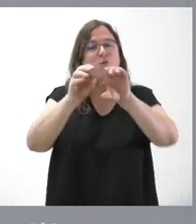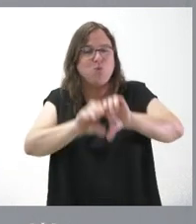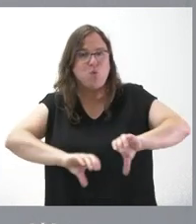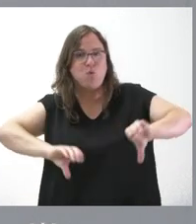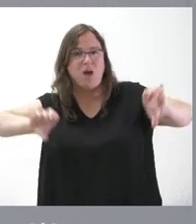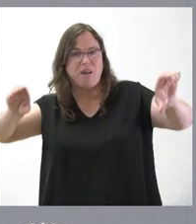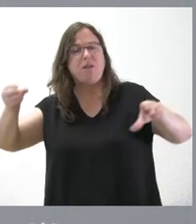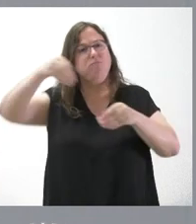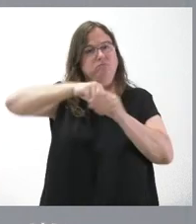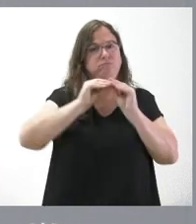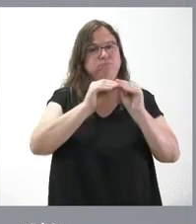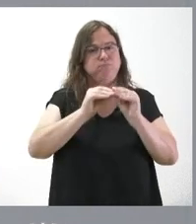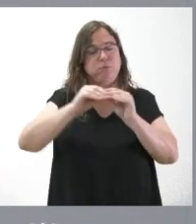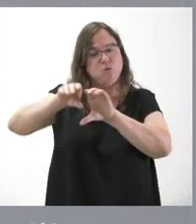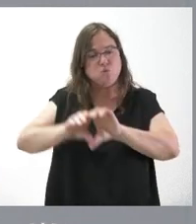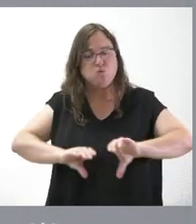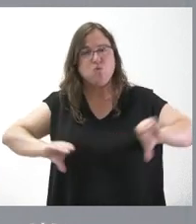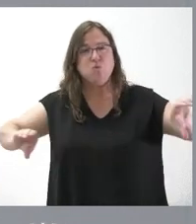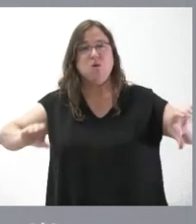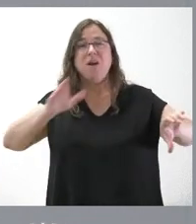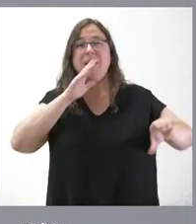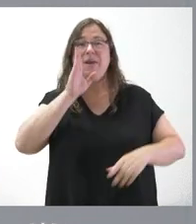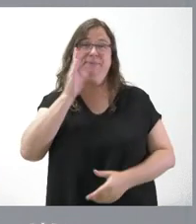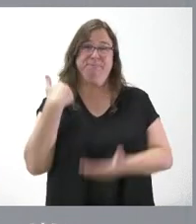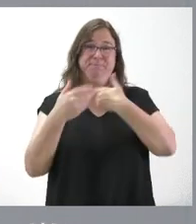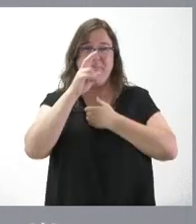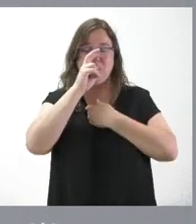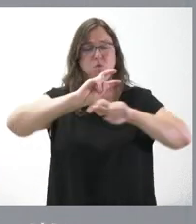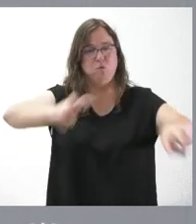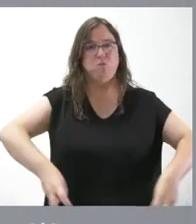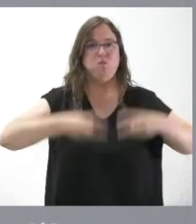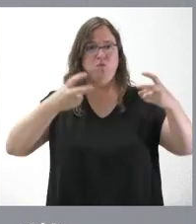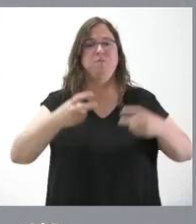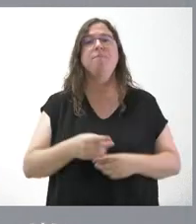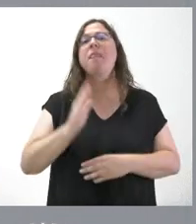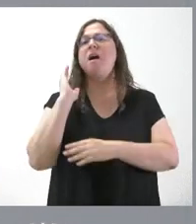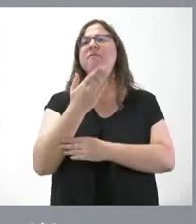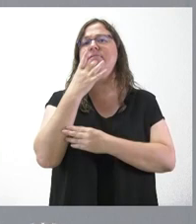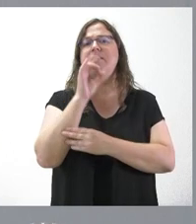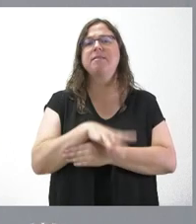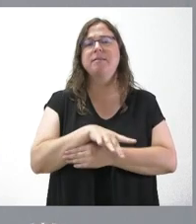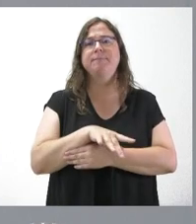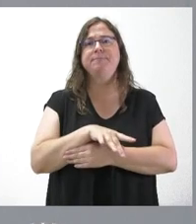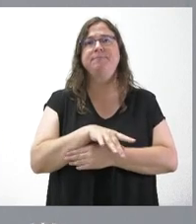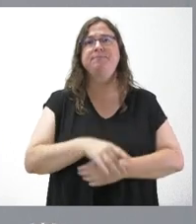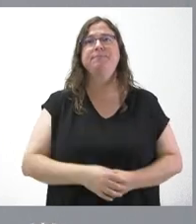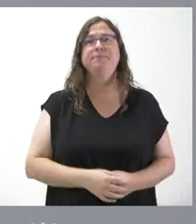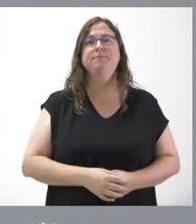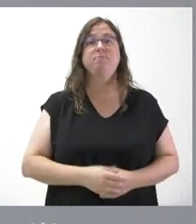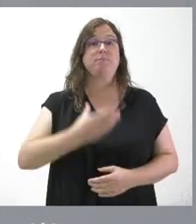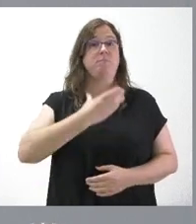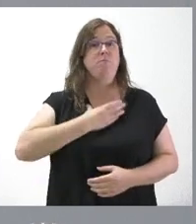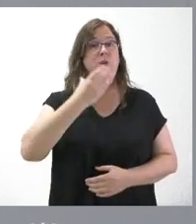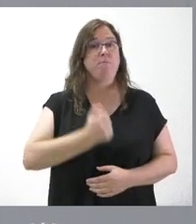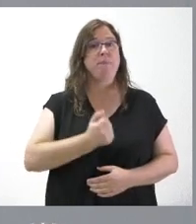abastecimiento que va a sustituir la infraestructura actual del riego. Afecta a los municipios